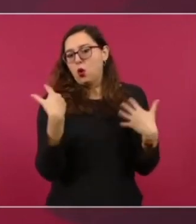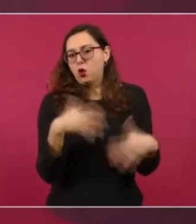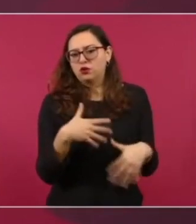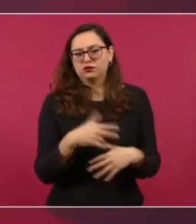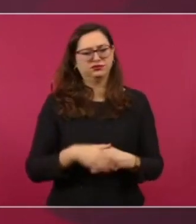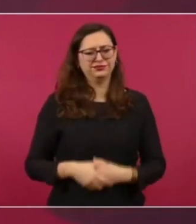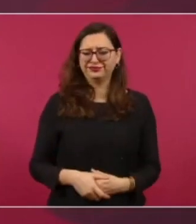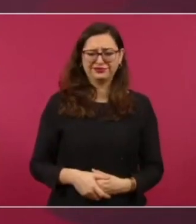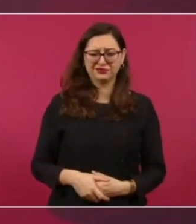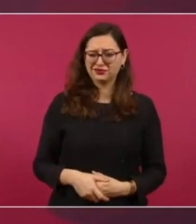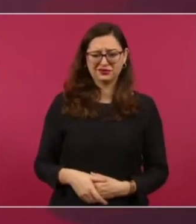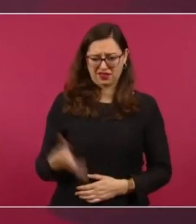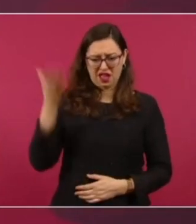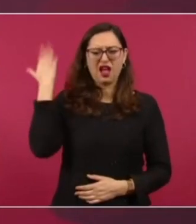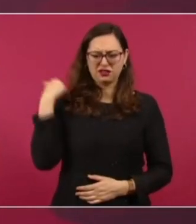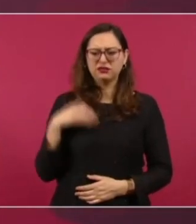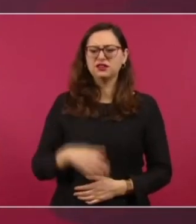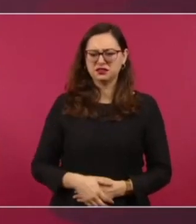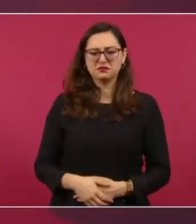así era antes